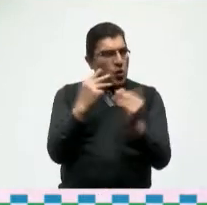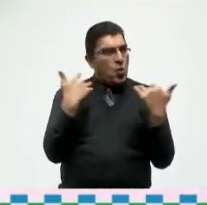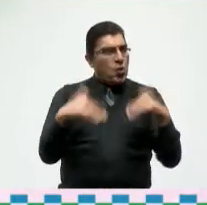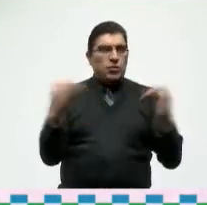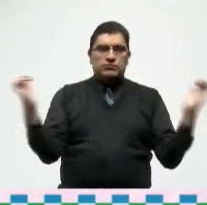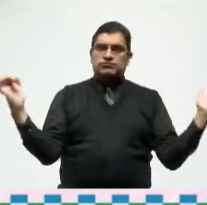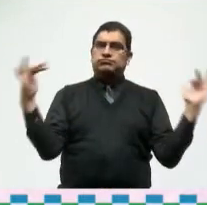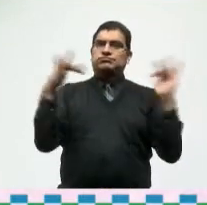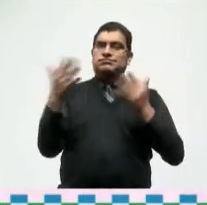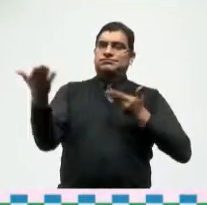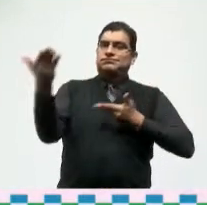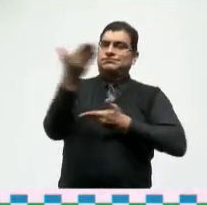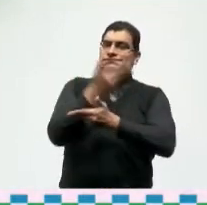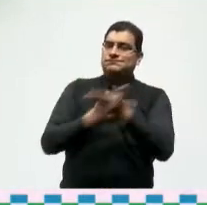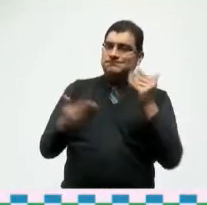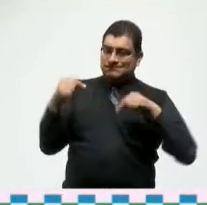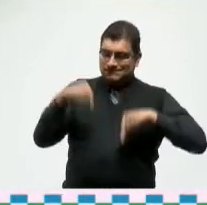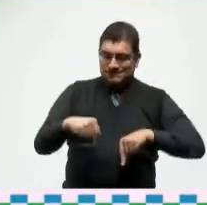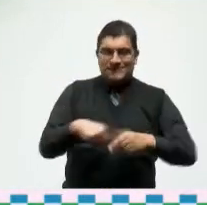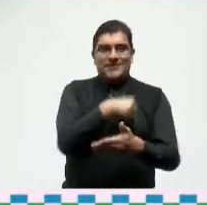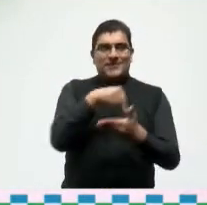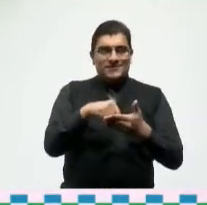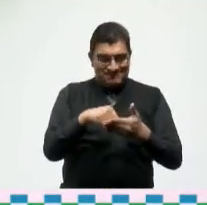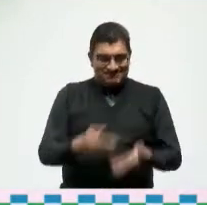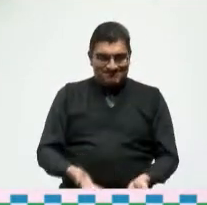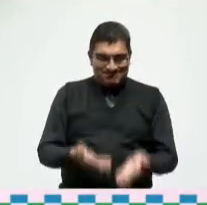de hospedar el día de hoy esta